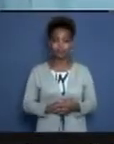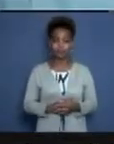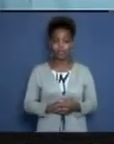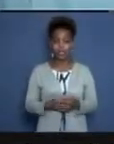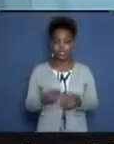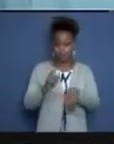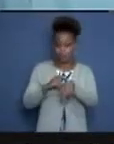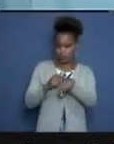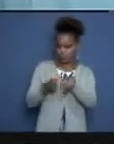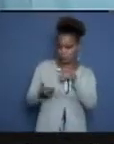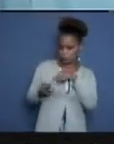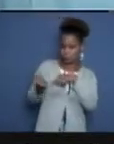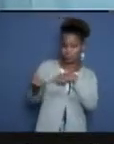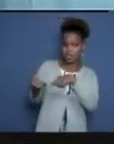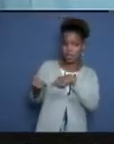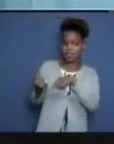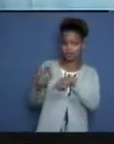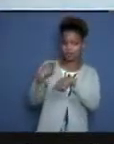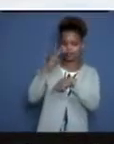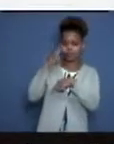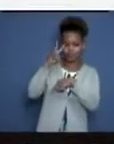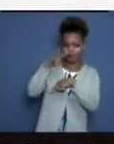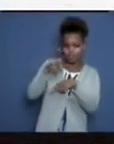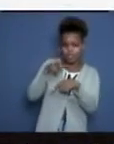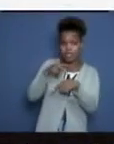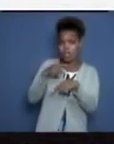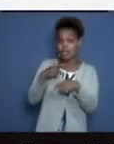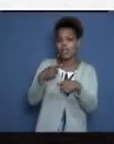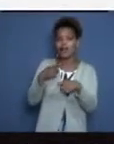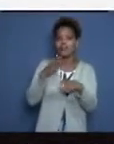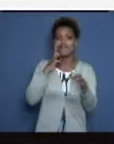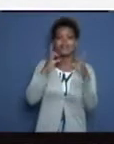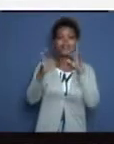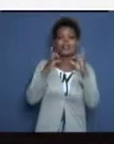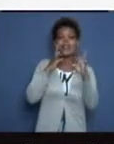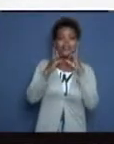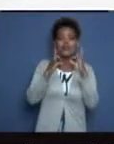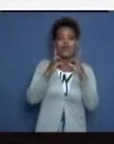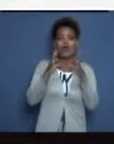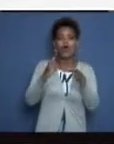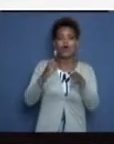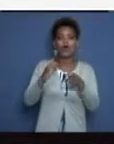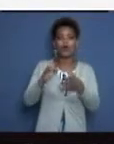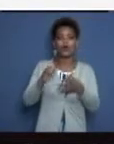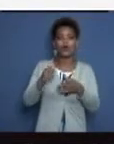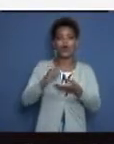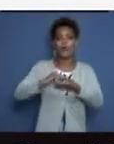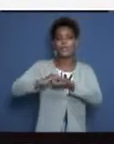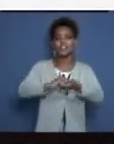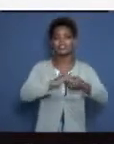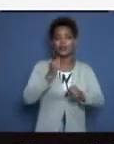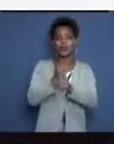minutos revisamos el perfil del colega Haroldo García Fonbellida en su página oficial en Facebook. Aquí lo estamos viendo